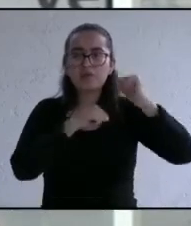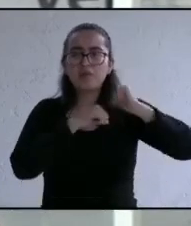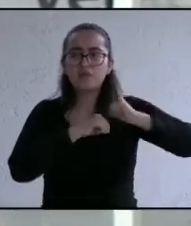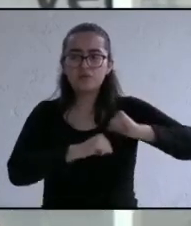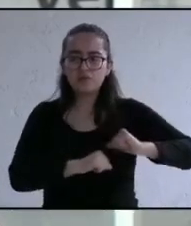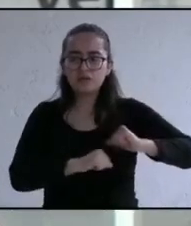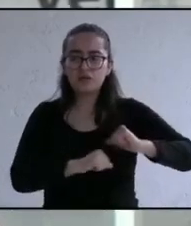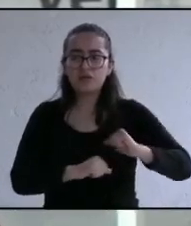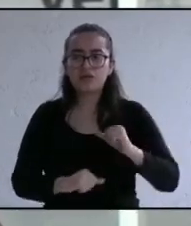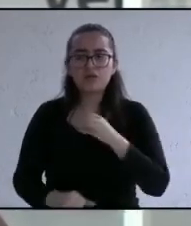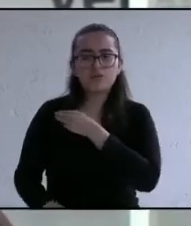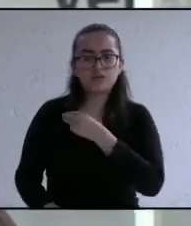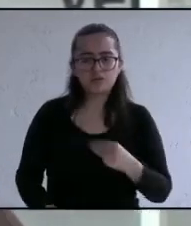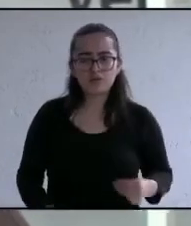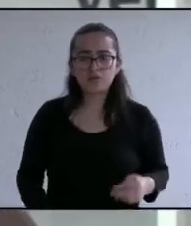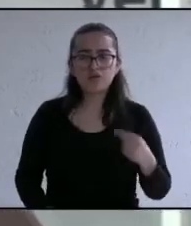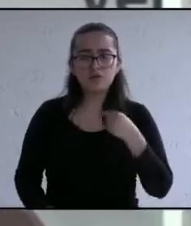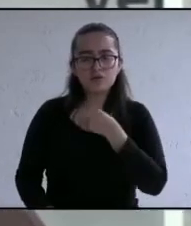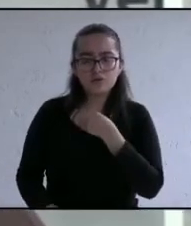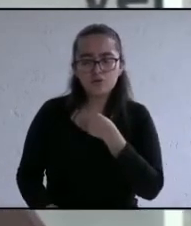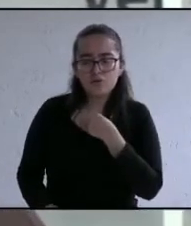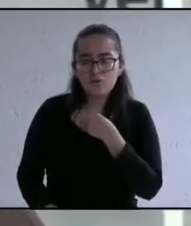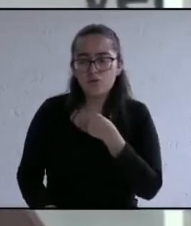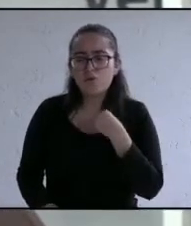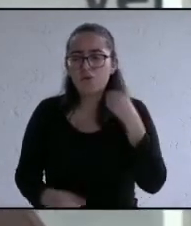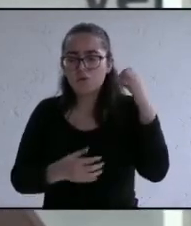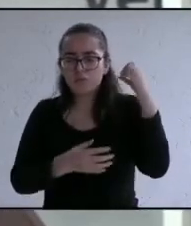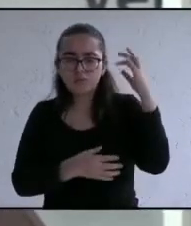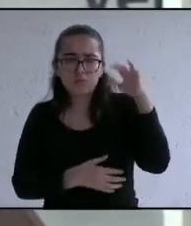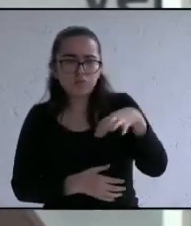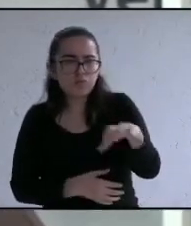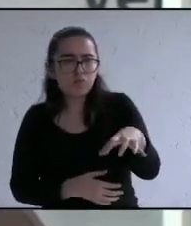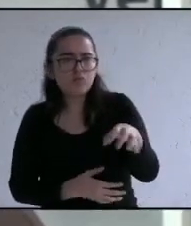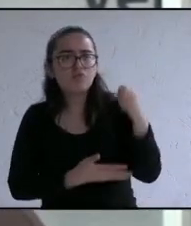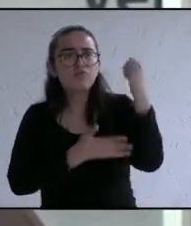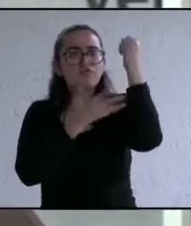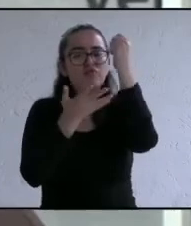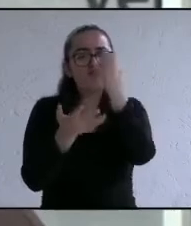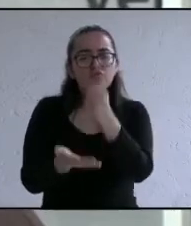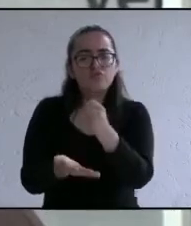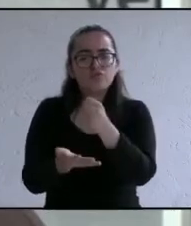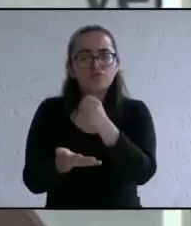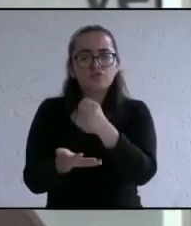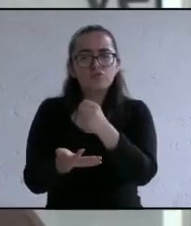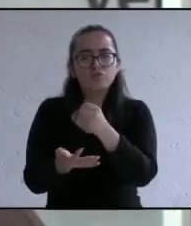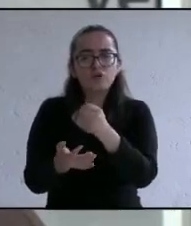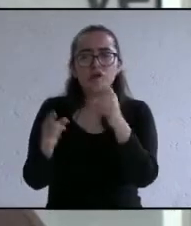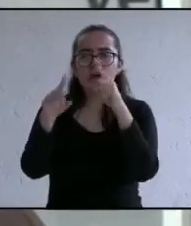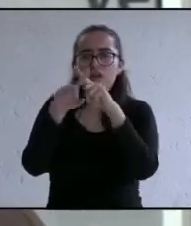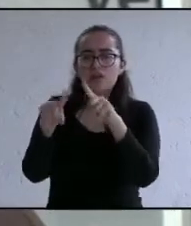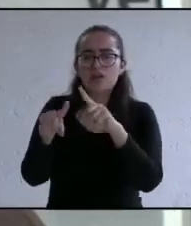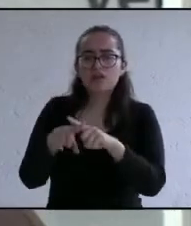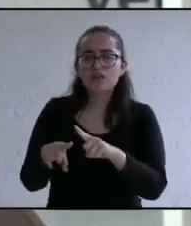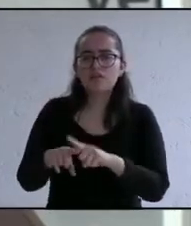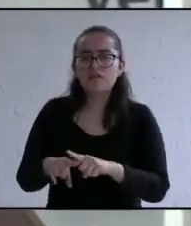pero sobre todo de gestión no únicamente esperar los recursos del FAMO Fortamun para poder